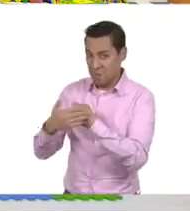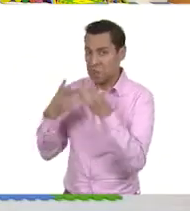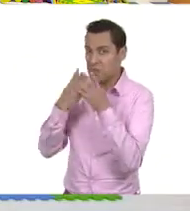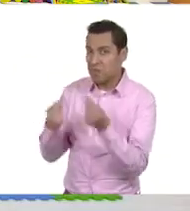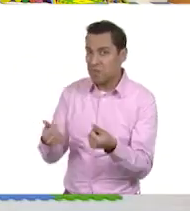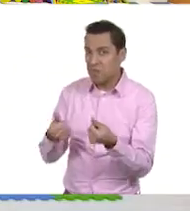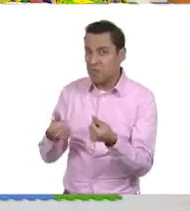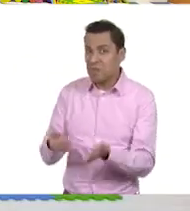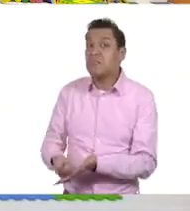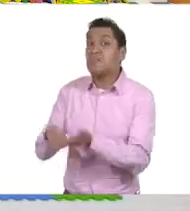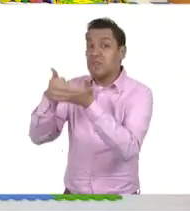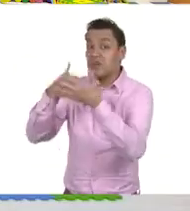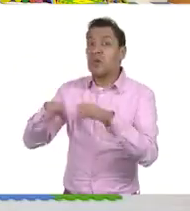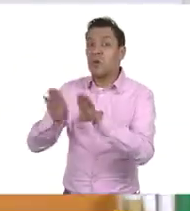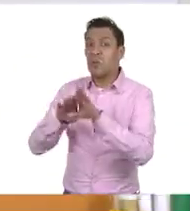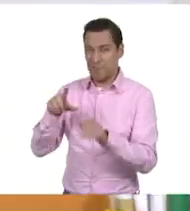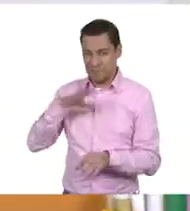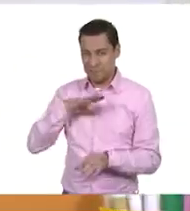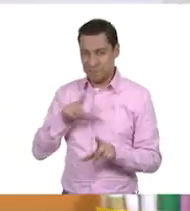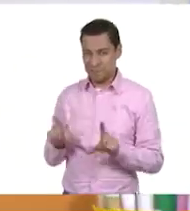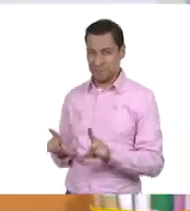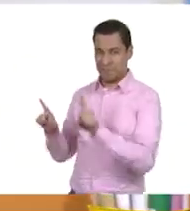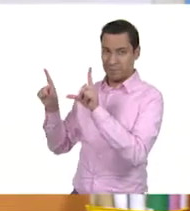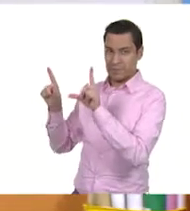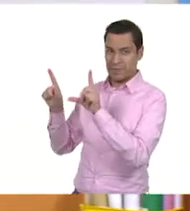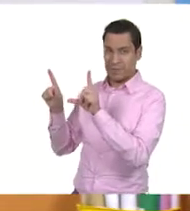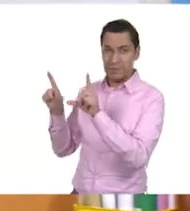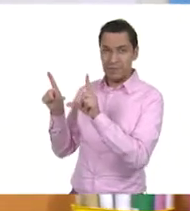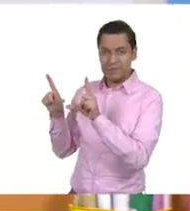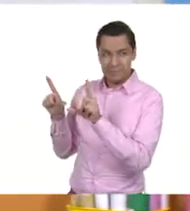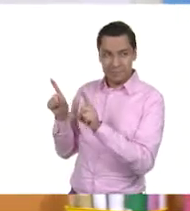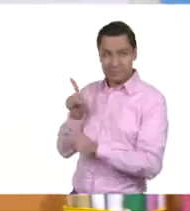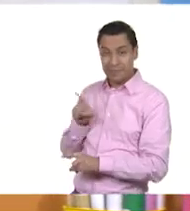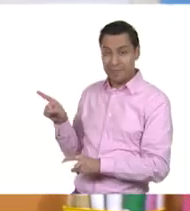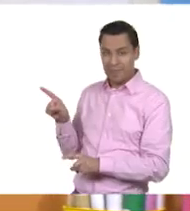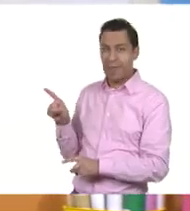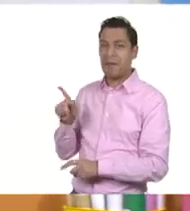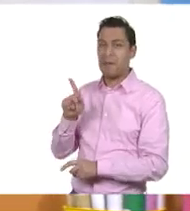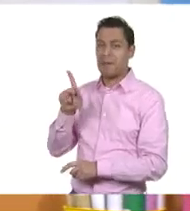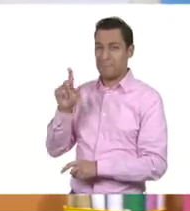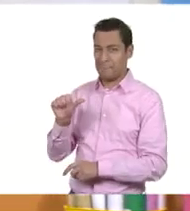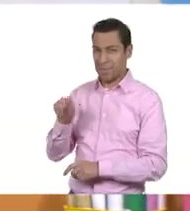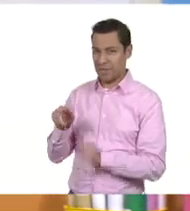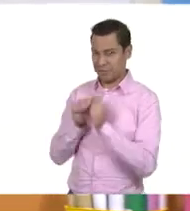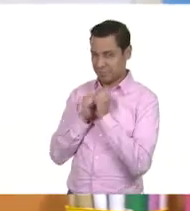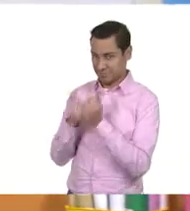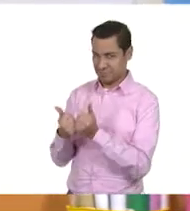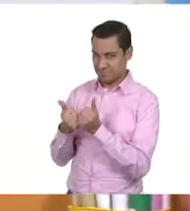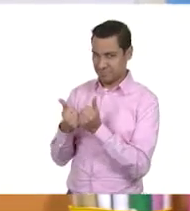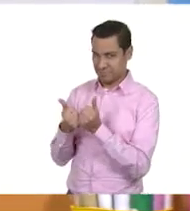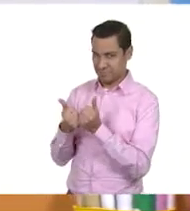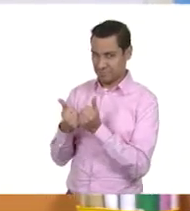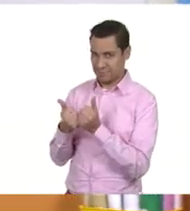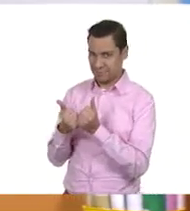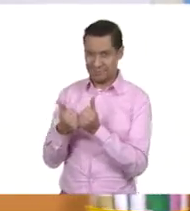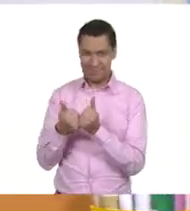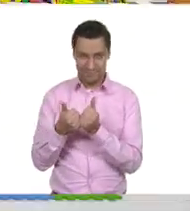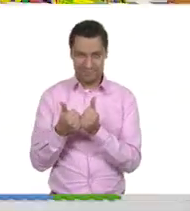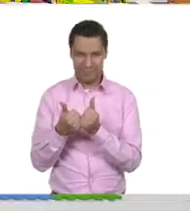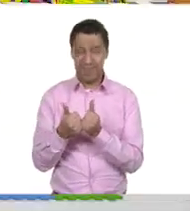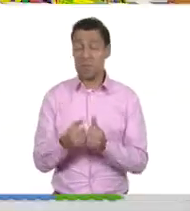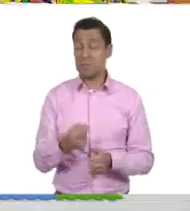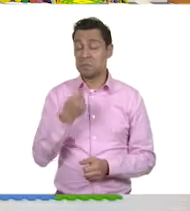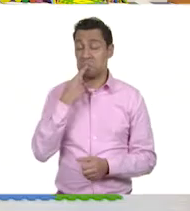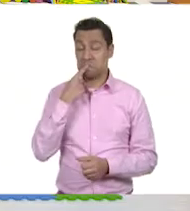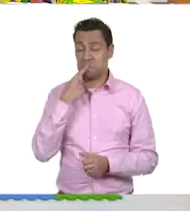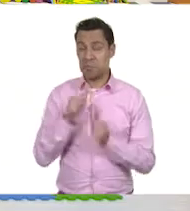Pongan mucha atención. ¿Qué dice aquí? Este es muy sabroso. Ah, el pan, muy bien. Además, tienes mucha razón. Es muy